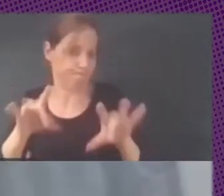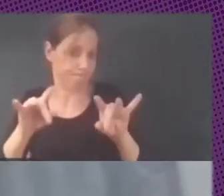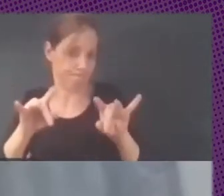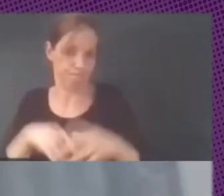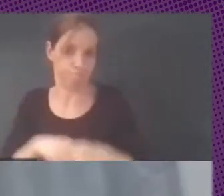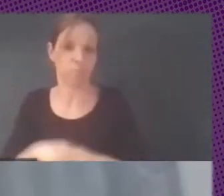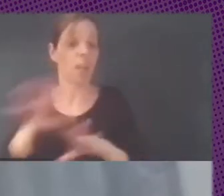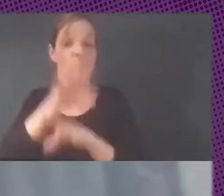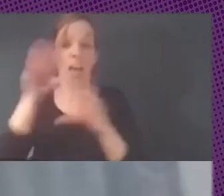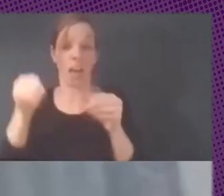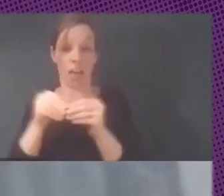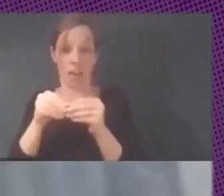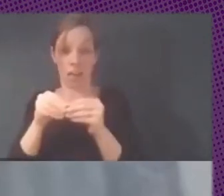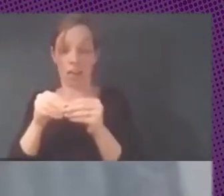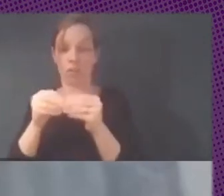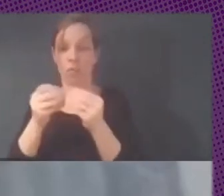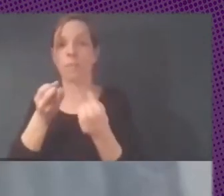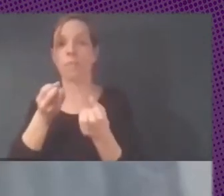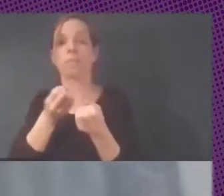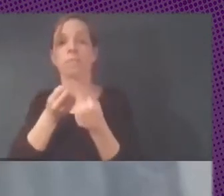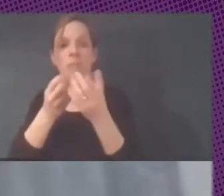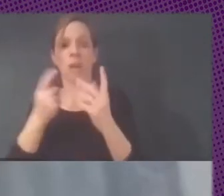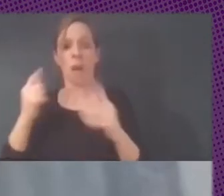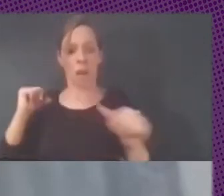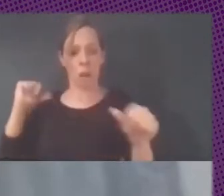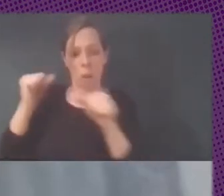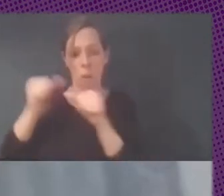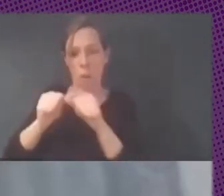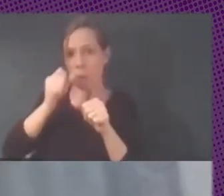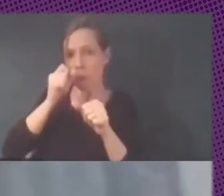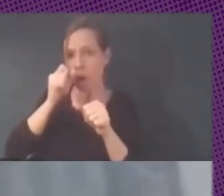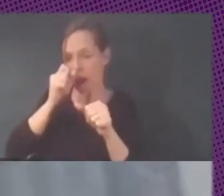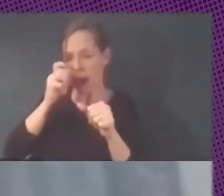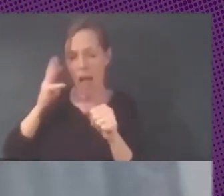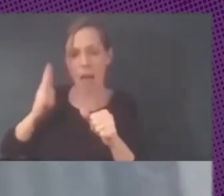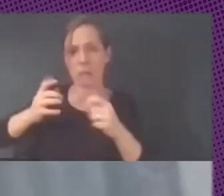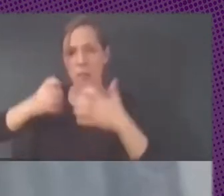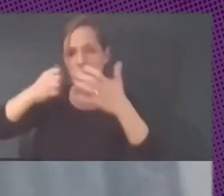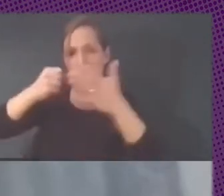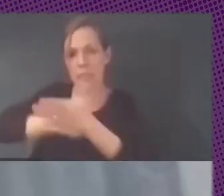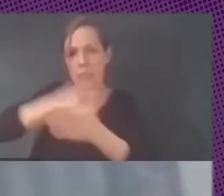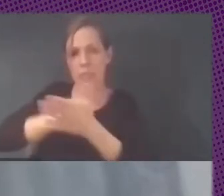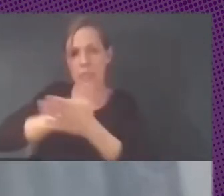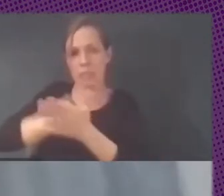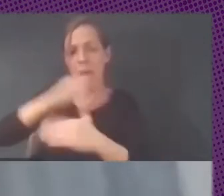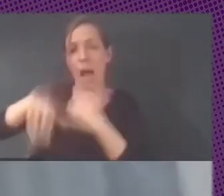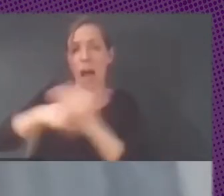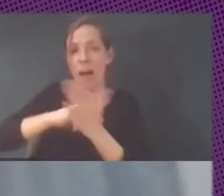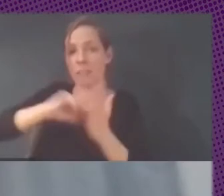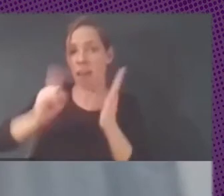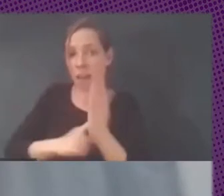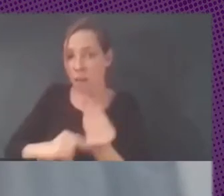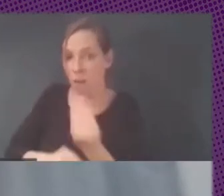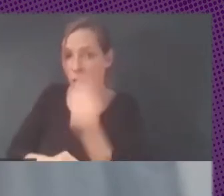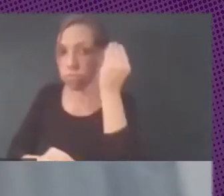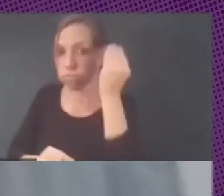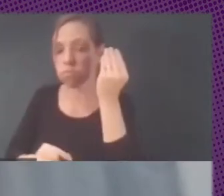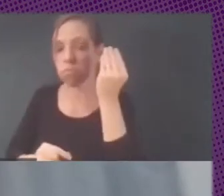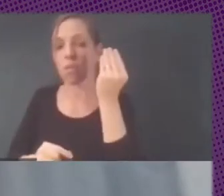costó un montón de años sacar la ley, peleamos contra viento y marea, entre medio,